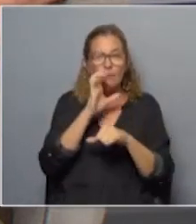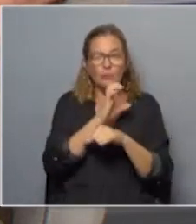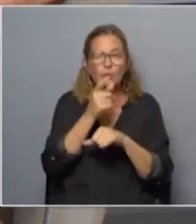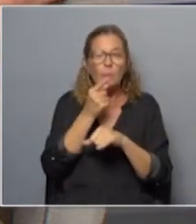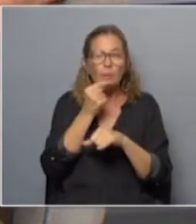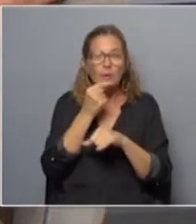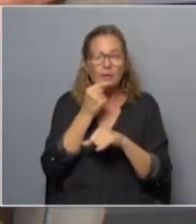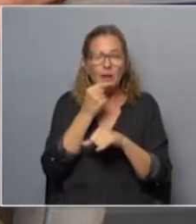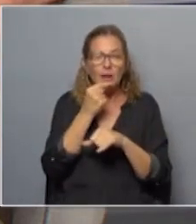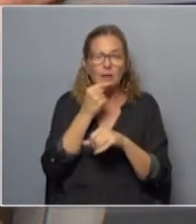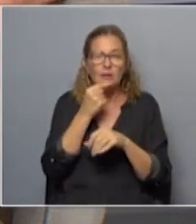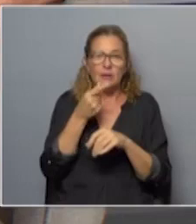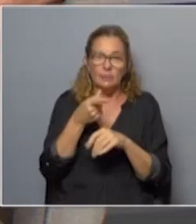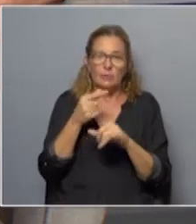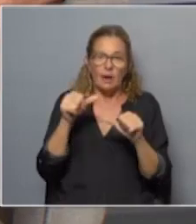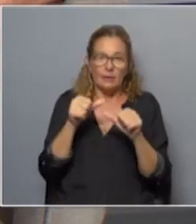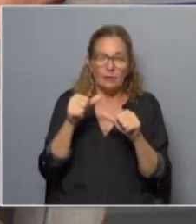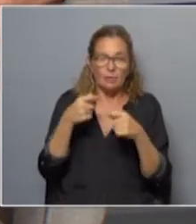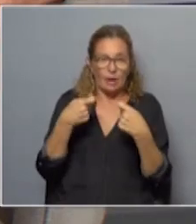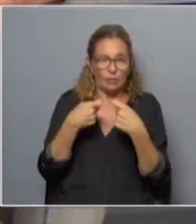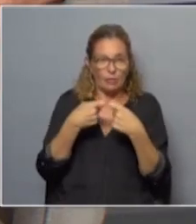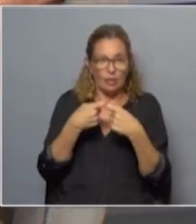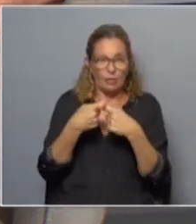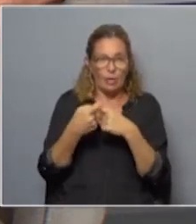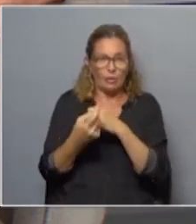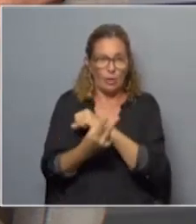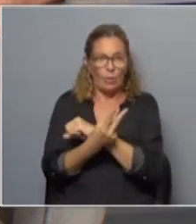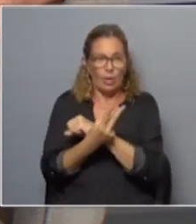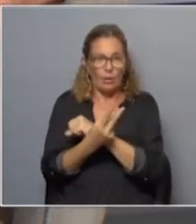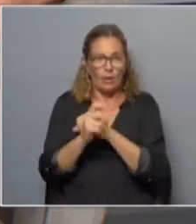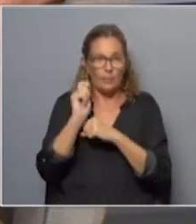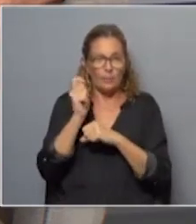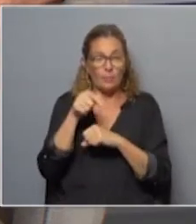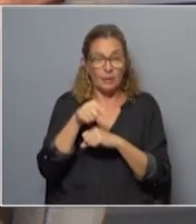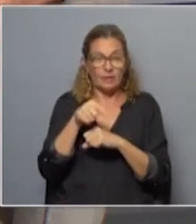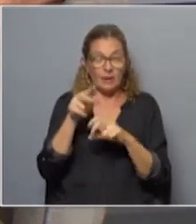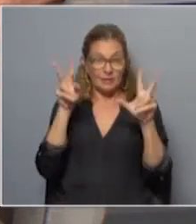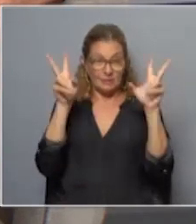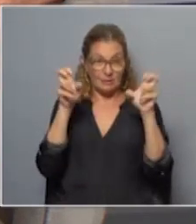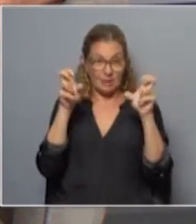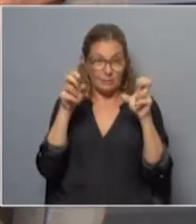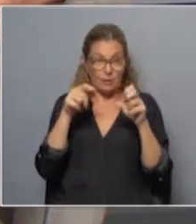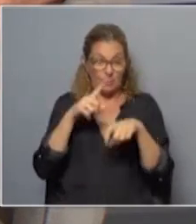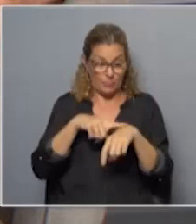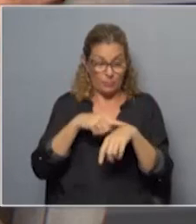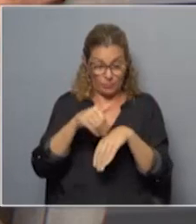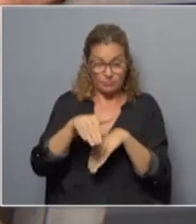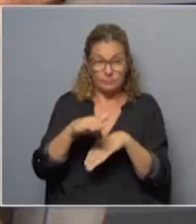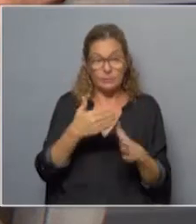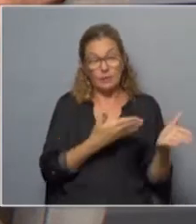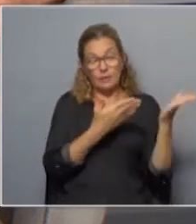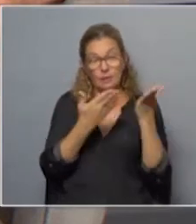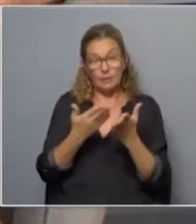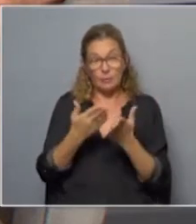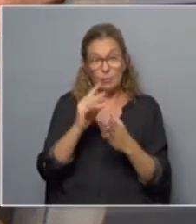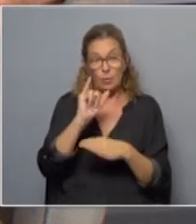policial, centenar de denuncias realizadas por la Asociación de Defensores Públicos. Entonces, para tratar este tema en los próximos minutos, recibimos